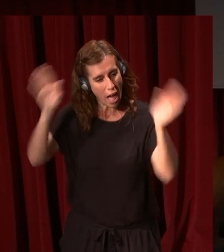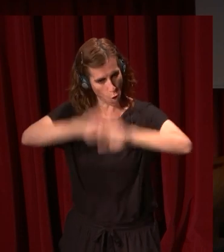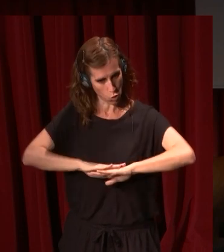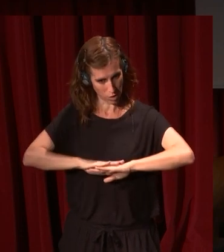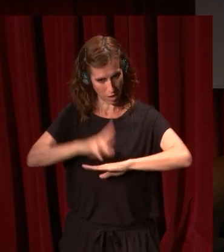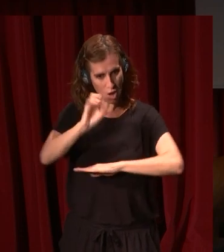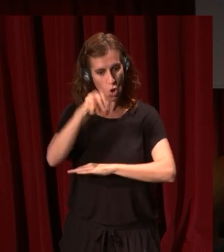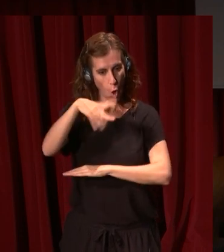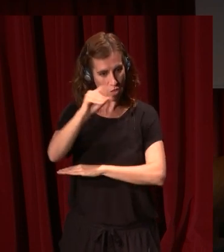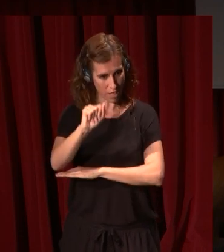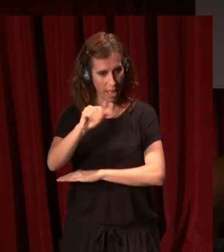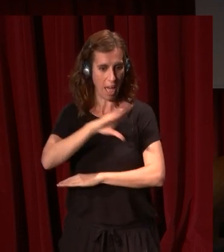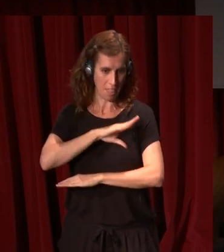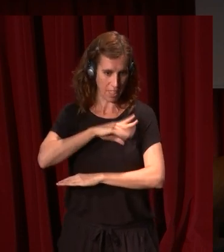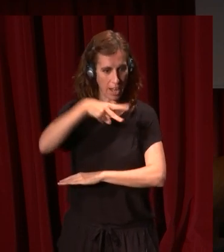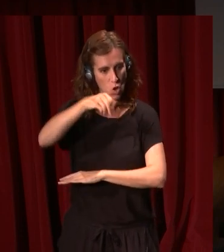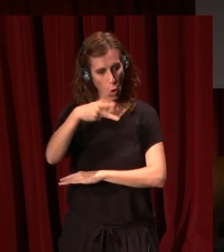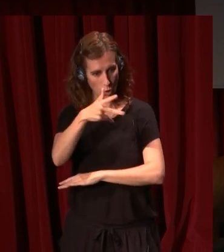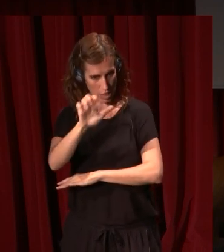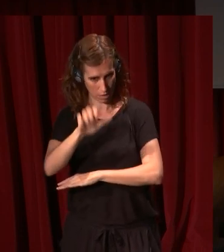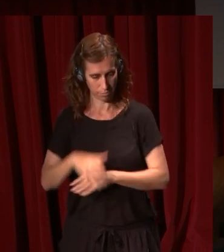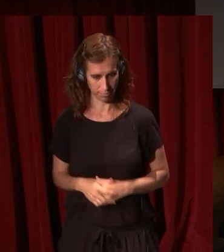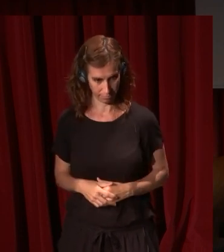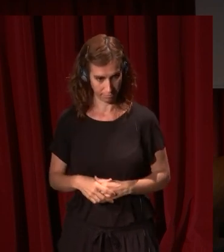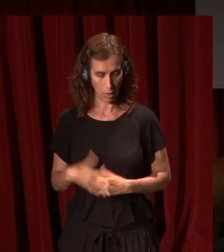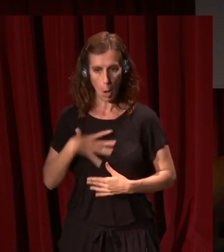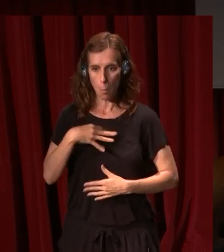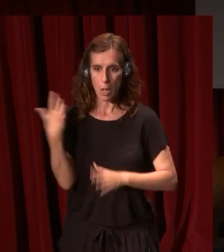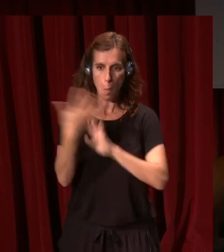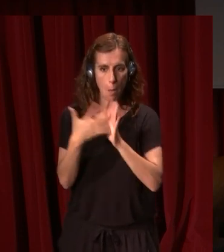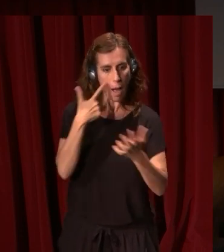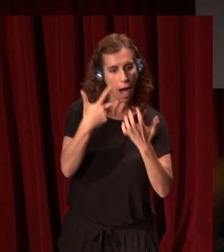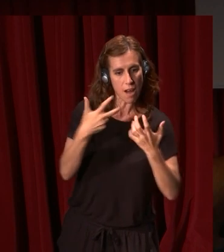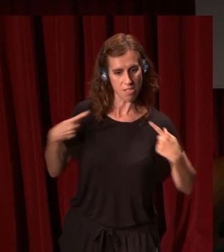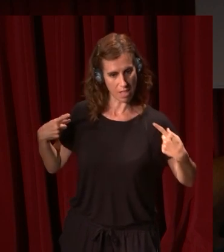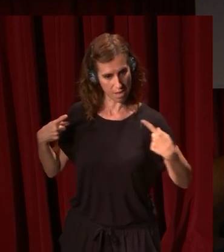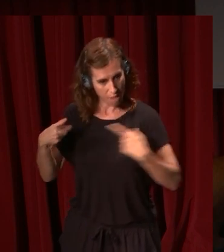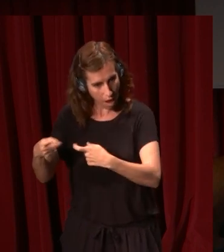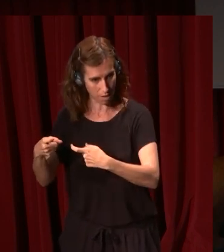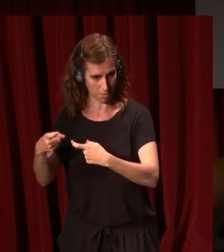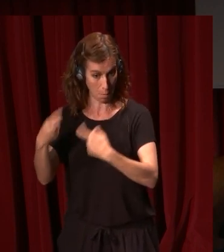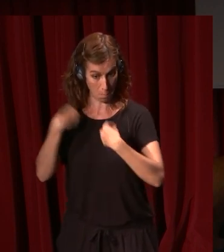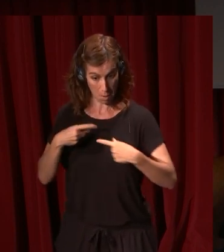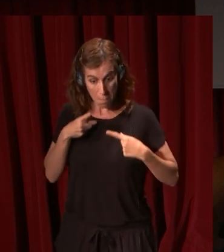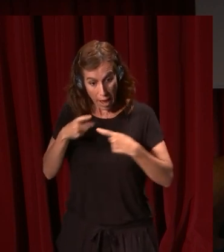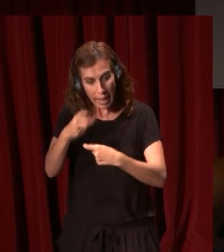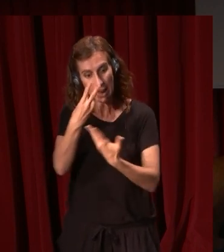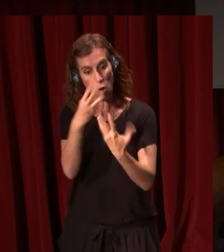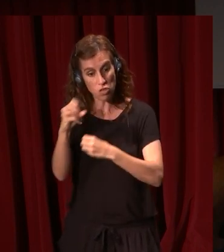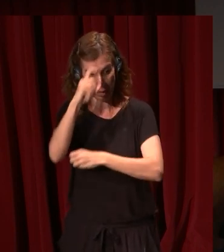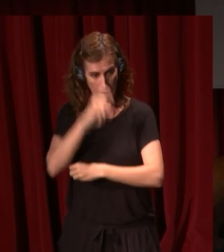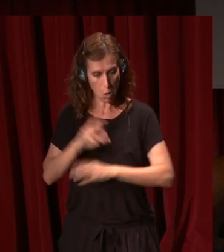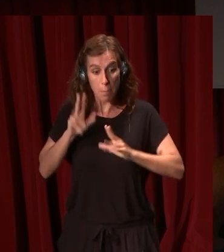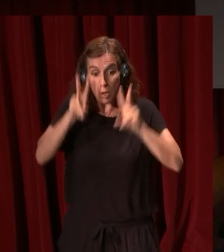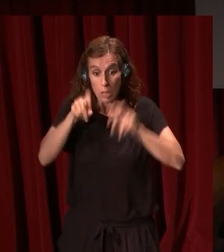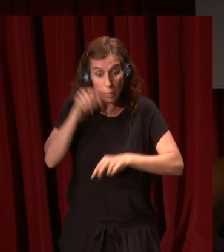importantes. Se podría hacer una exposición muy interesante sobre arte y guerra en España y Holanda en la Guerra de los 80 años, pero no estamos en